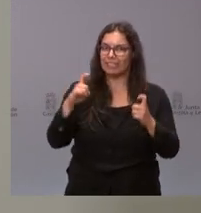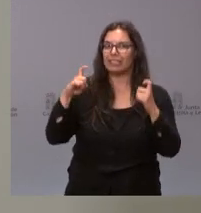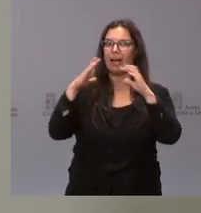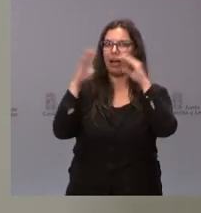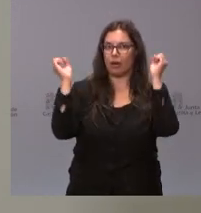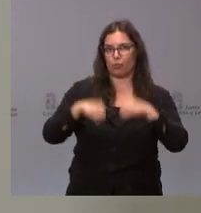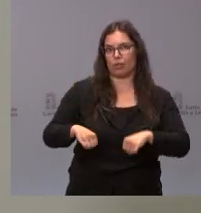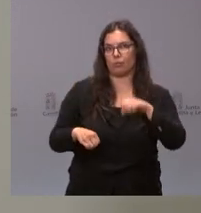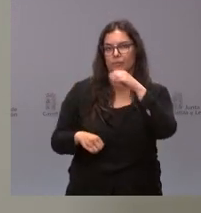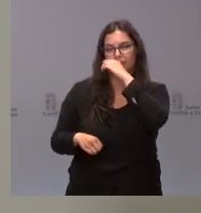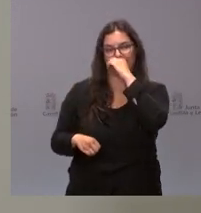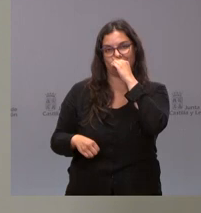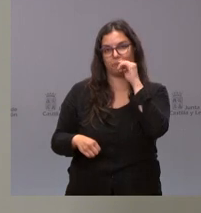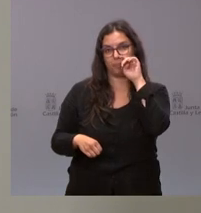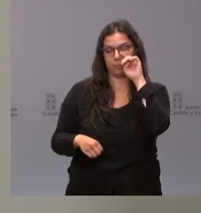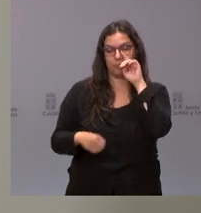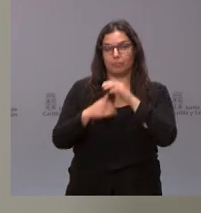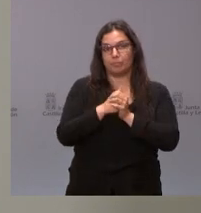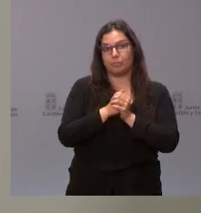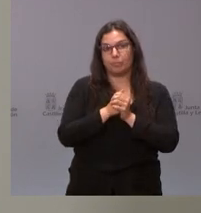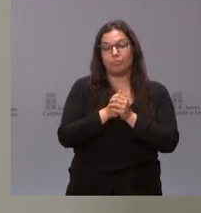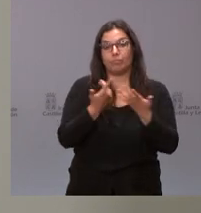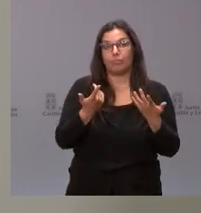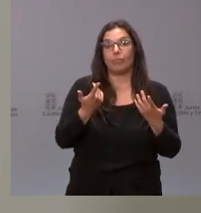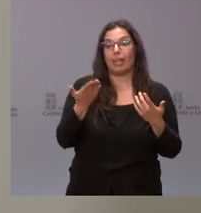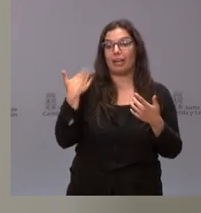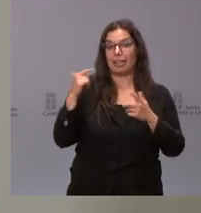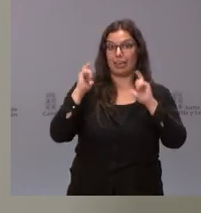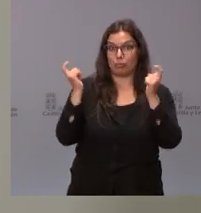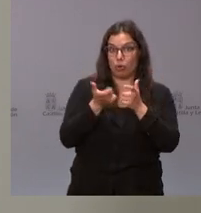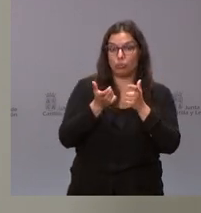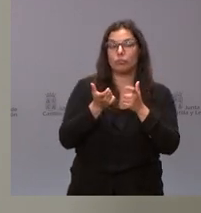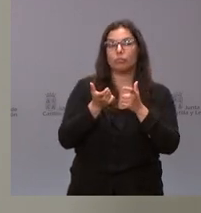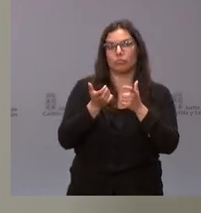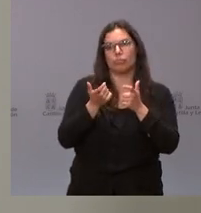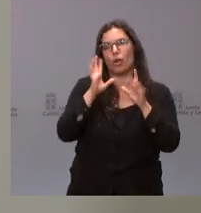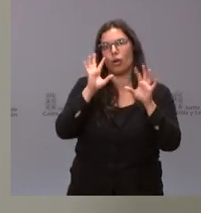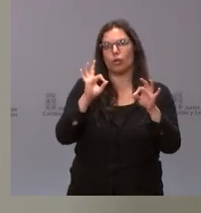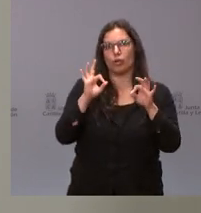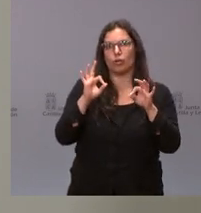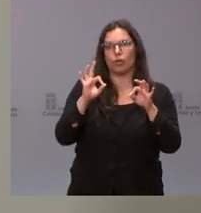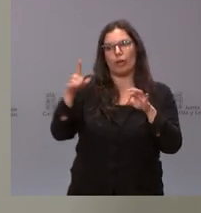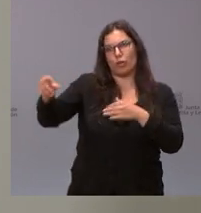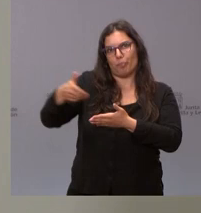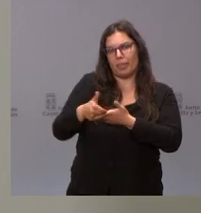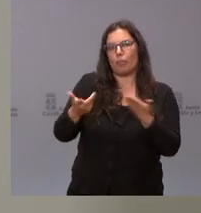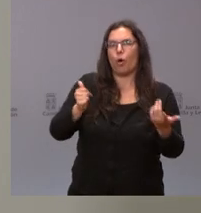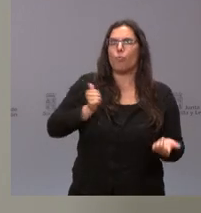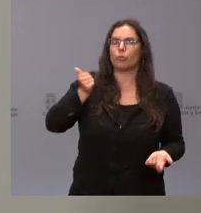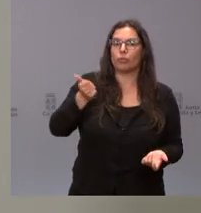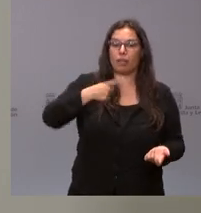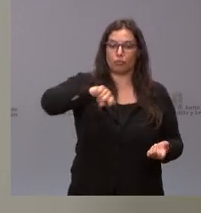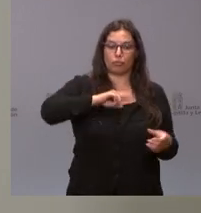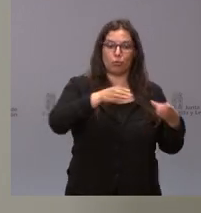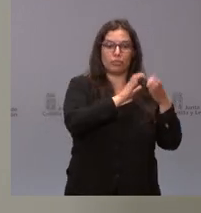producir. naturalmente como consecuencia de la reunión de ayer se vio la oportunidad porque también ellos mismos lo solicitaron de que la Junta